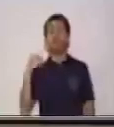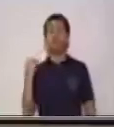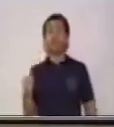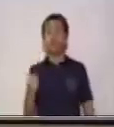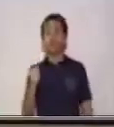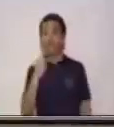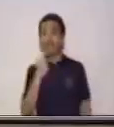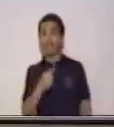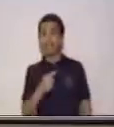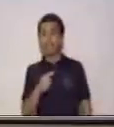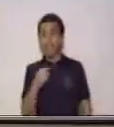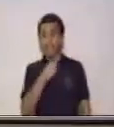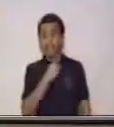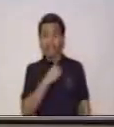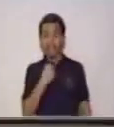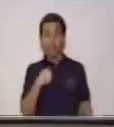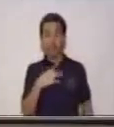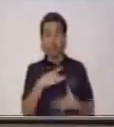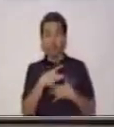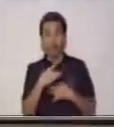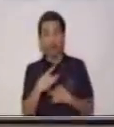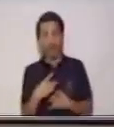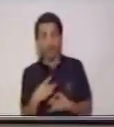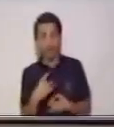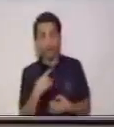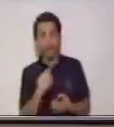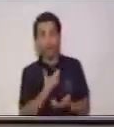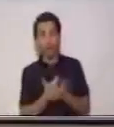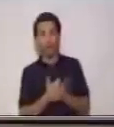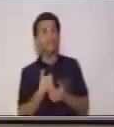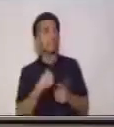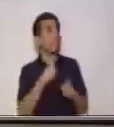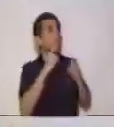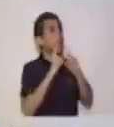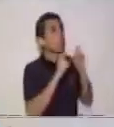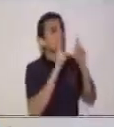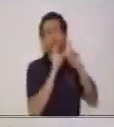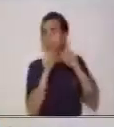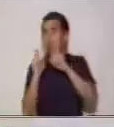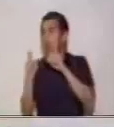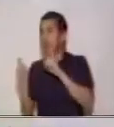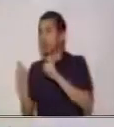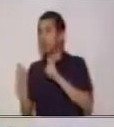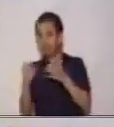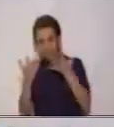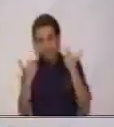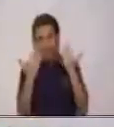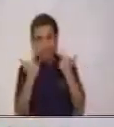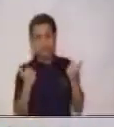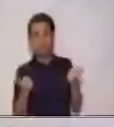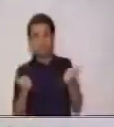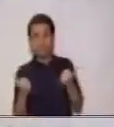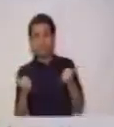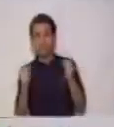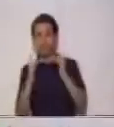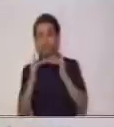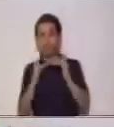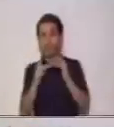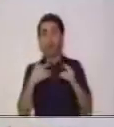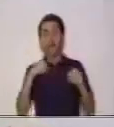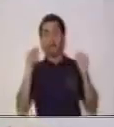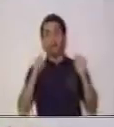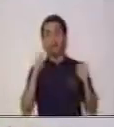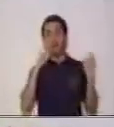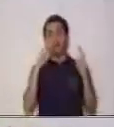adquirir el producto o el servicio y trate de indagar y tomar la información del contacto para poder